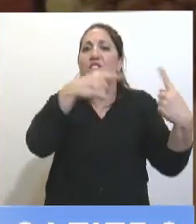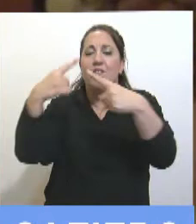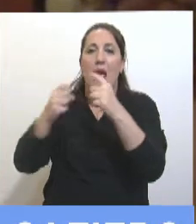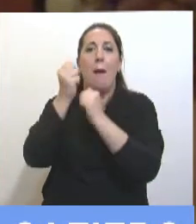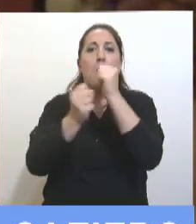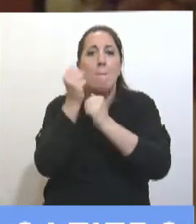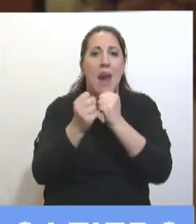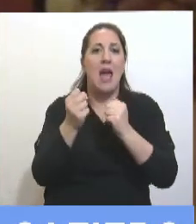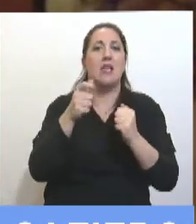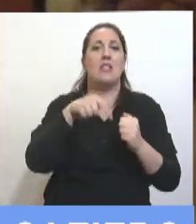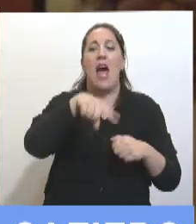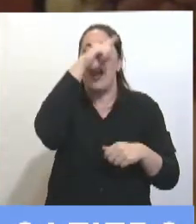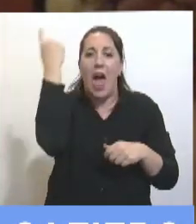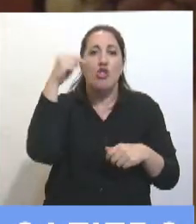internacionales.